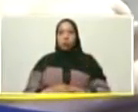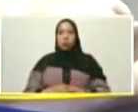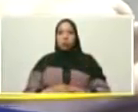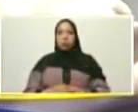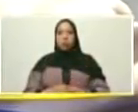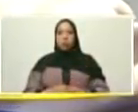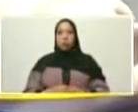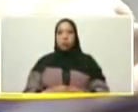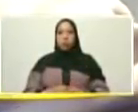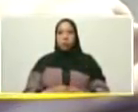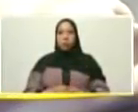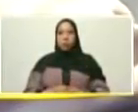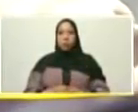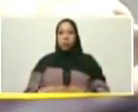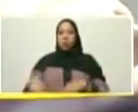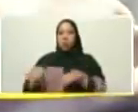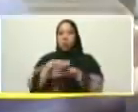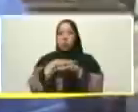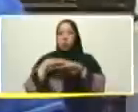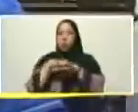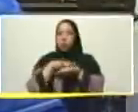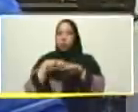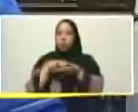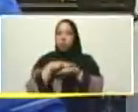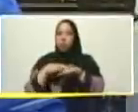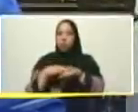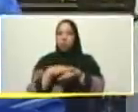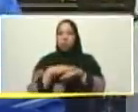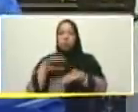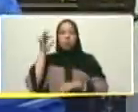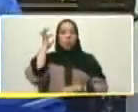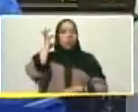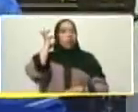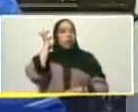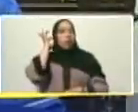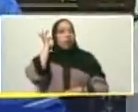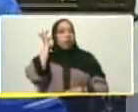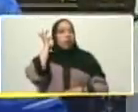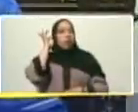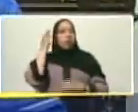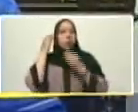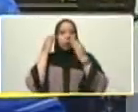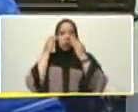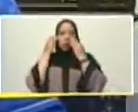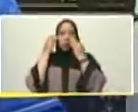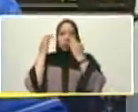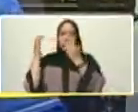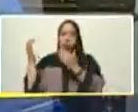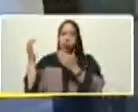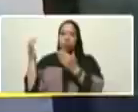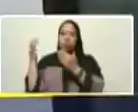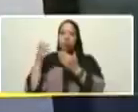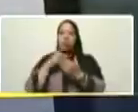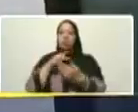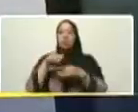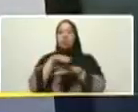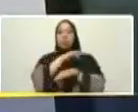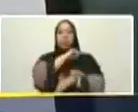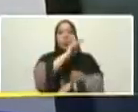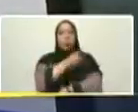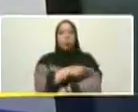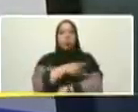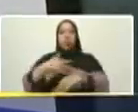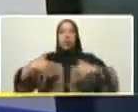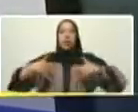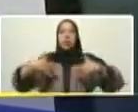la ministra Magali Gutiérrez ministra del poder popular para la